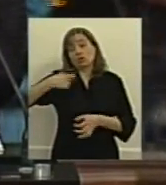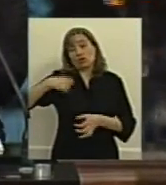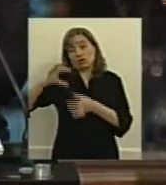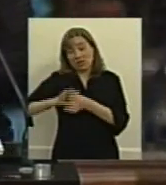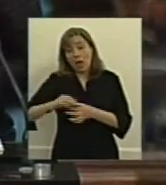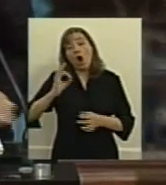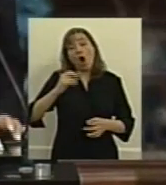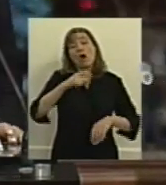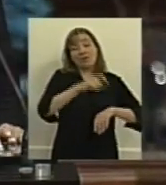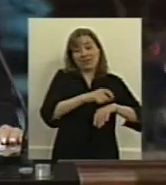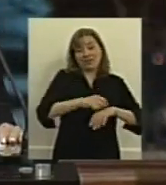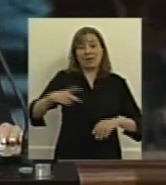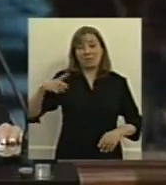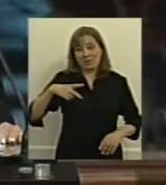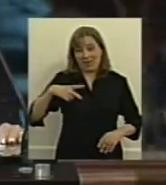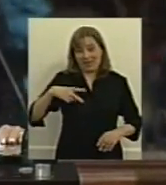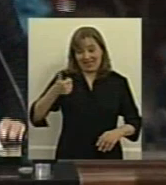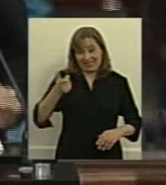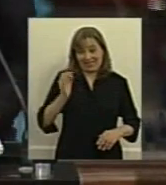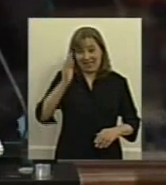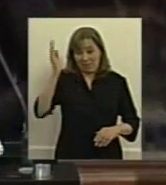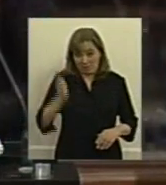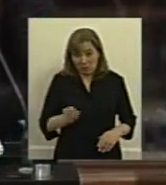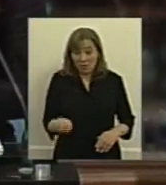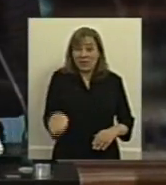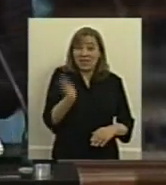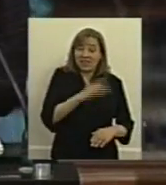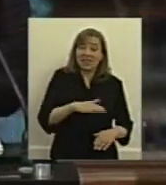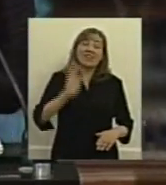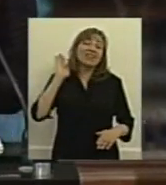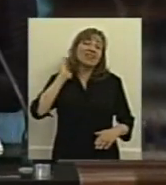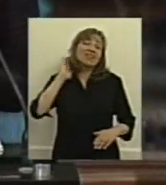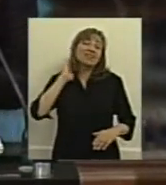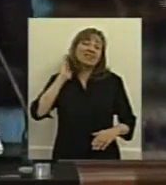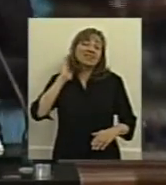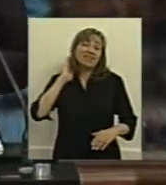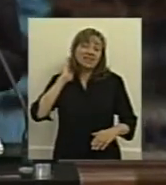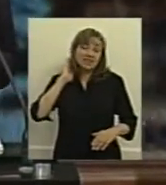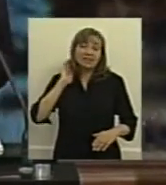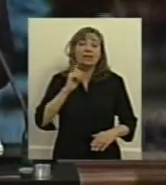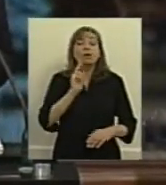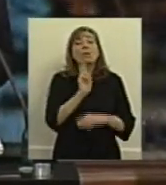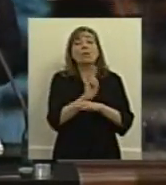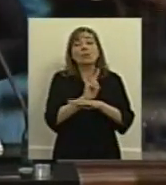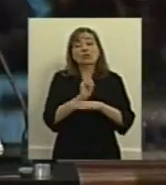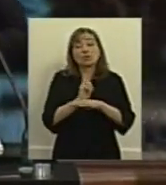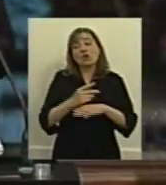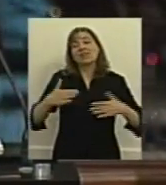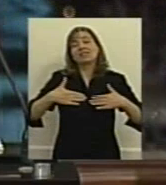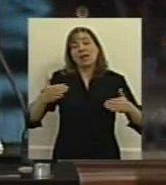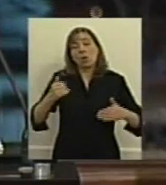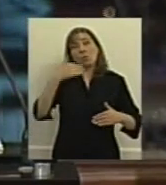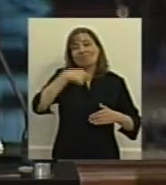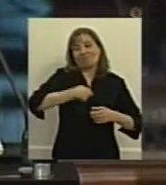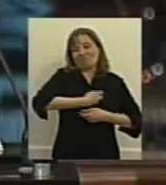prepagas y el resto de los habitantes esto es 16 millones de habitantes protegidos dentro del sistema de salud pública que tenemos que